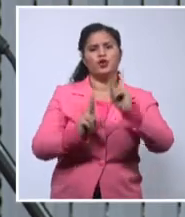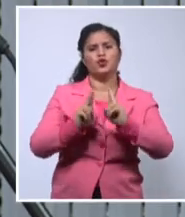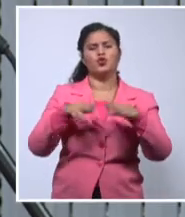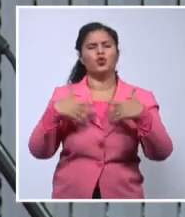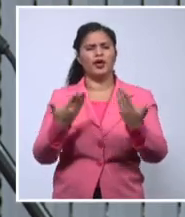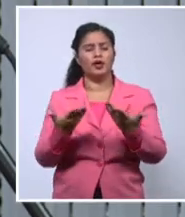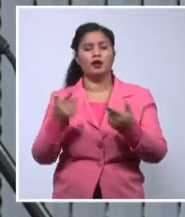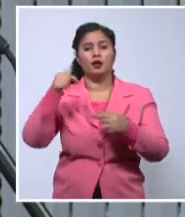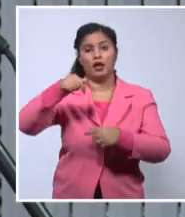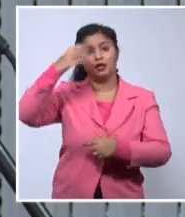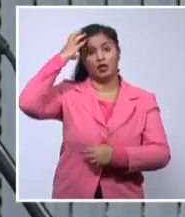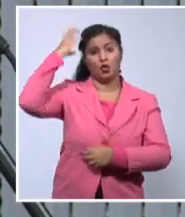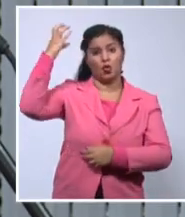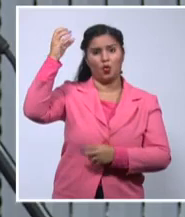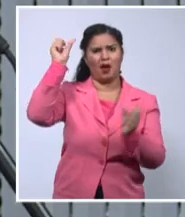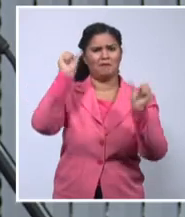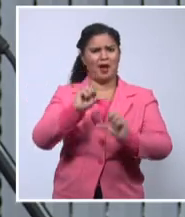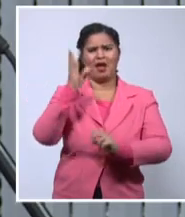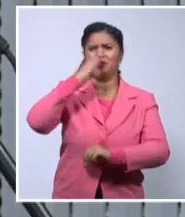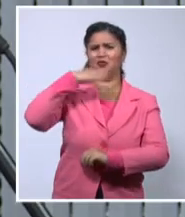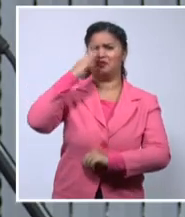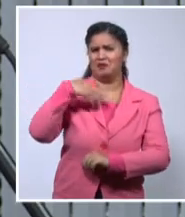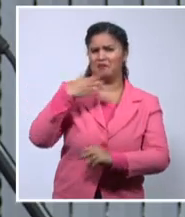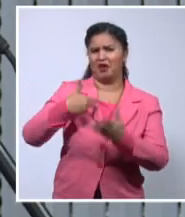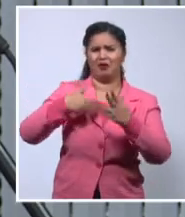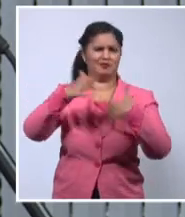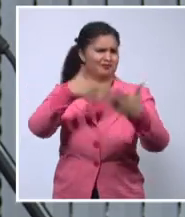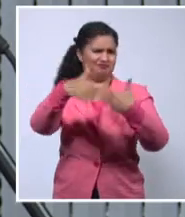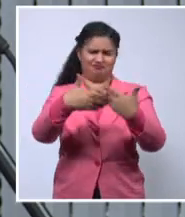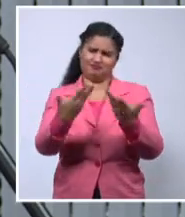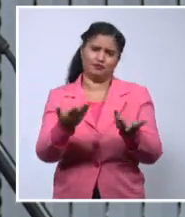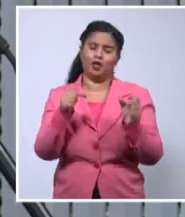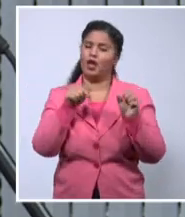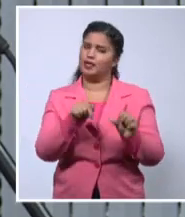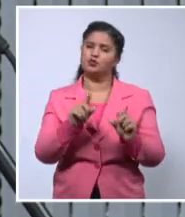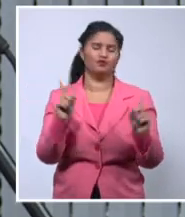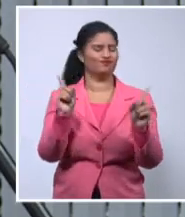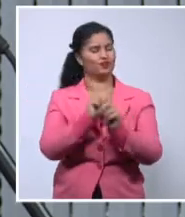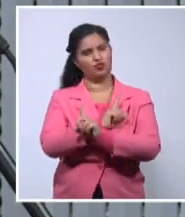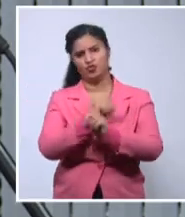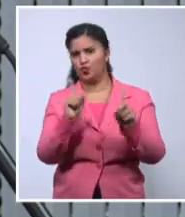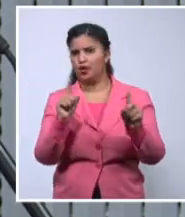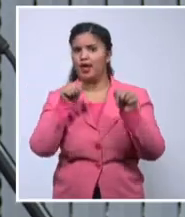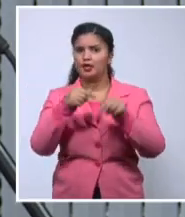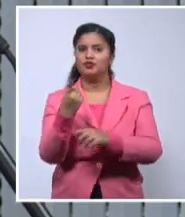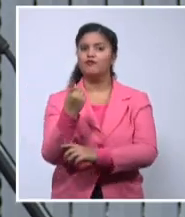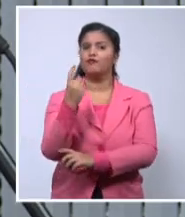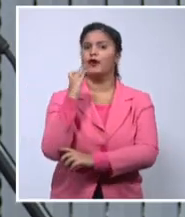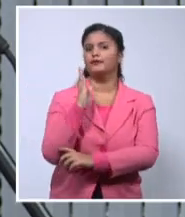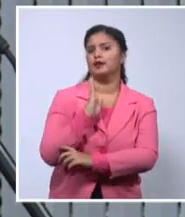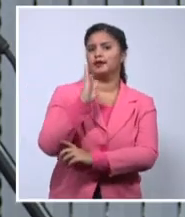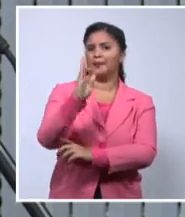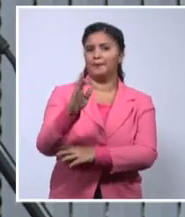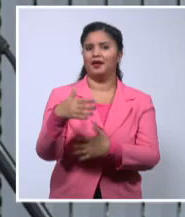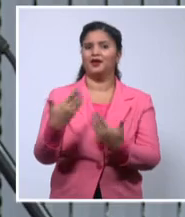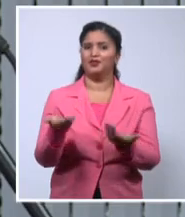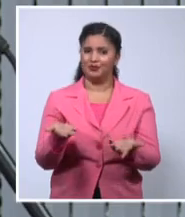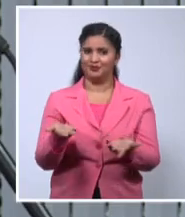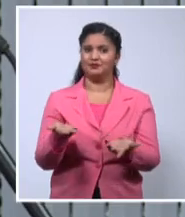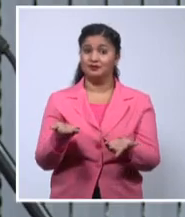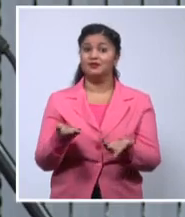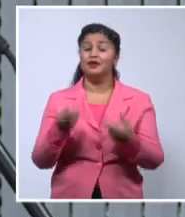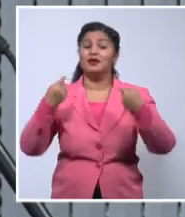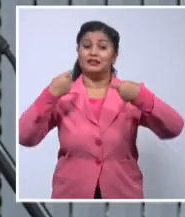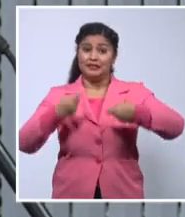sea de alguna u otra forma. Tenemos que sentar a esa gente a la mesa. No sentemos a la mesa al que te dice que sí con la cabeza, sentemos al que tiene un